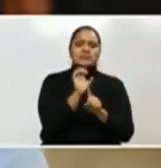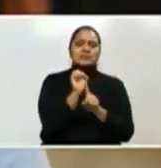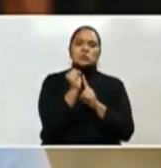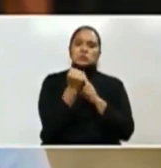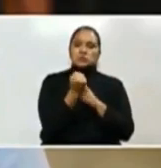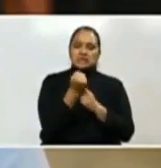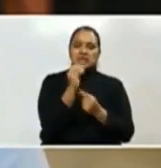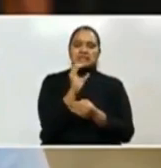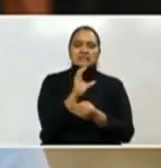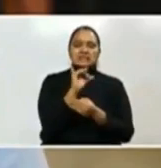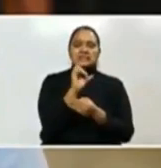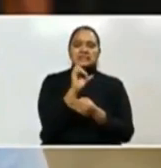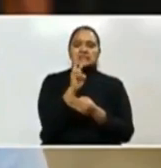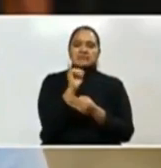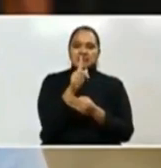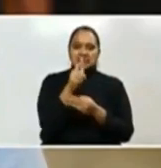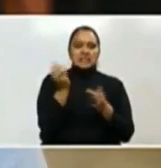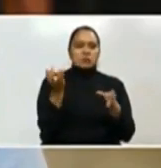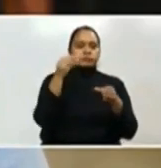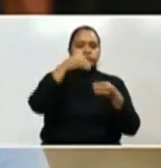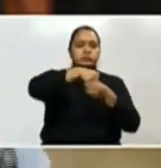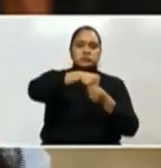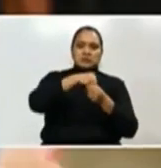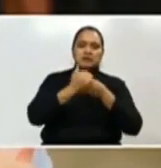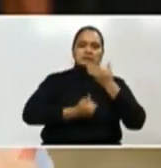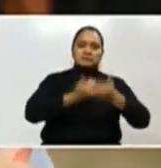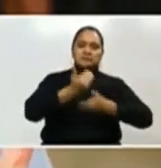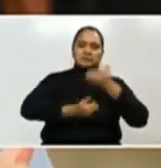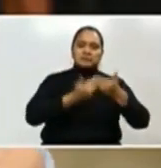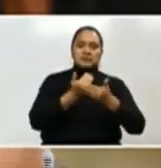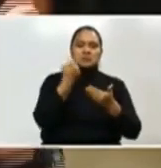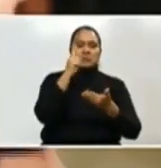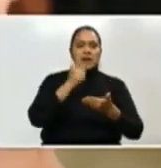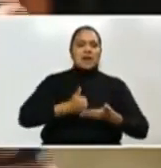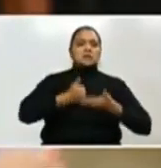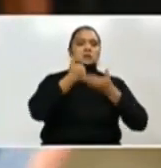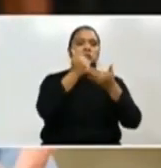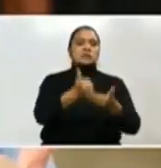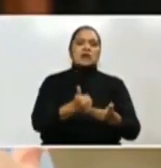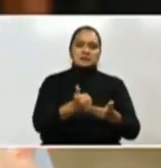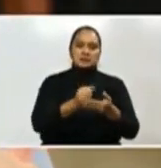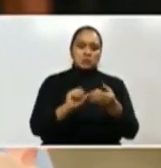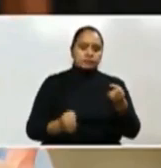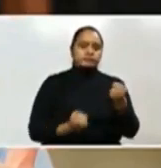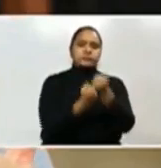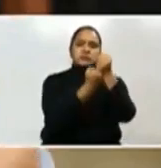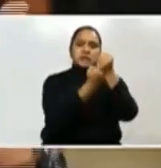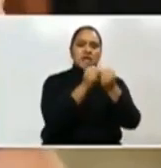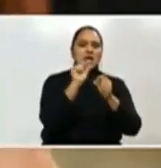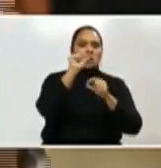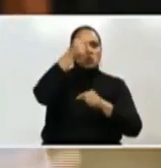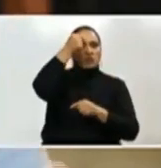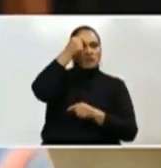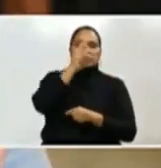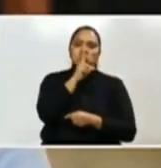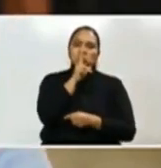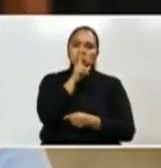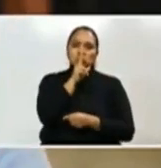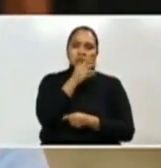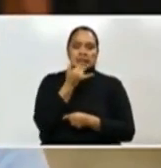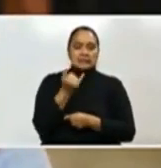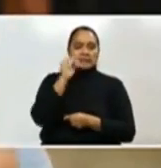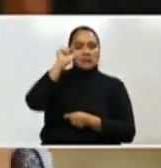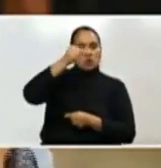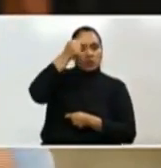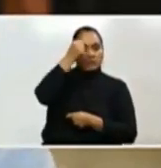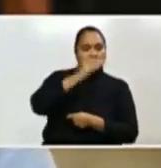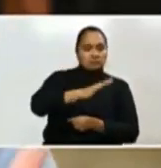vivas, para que se puedan incorporar en este proceso. En primer lugar, respaldando al gobierno de la República y respaldando a las